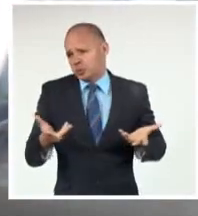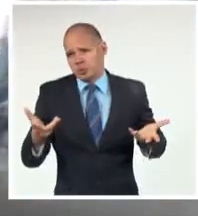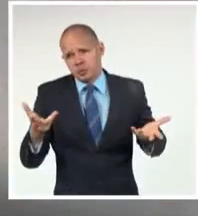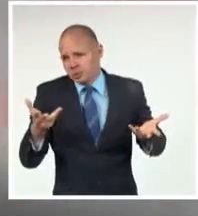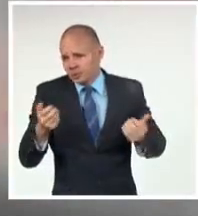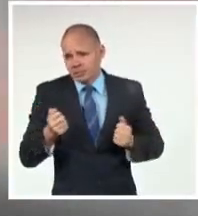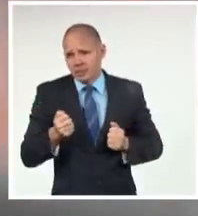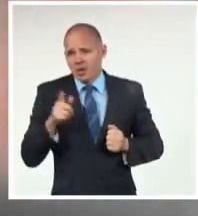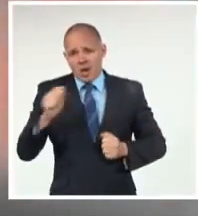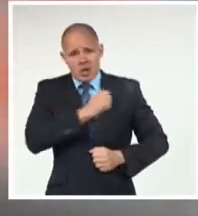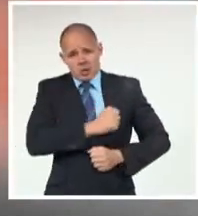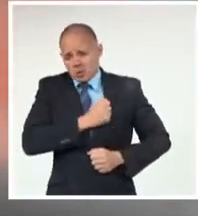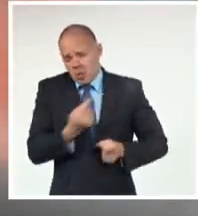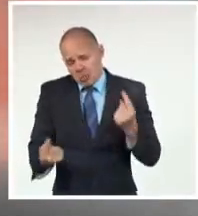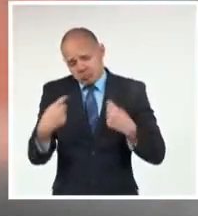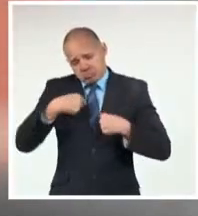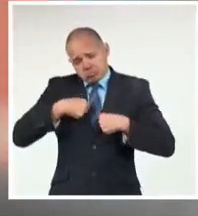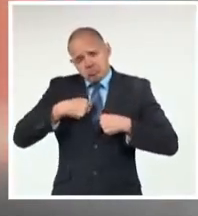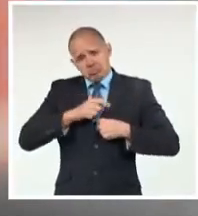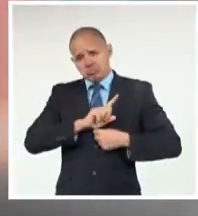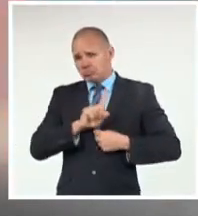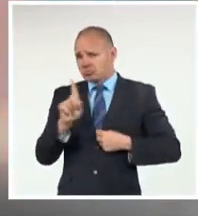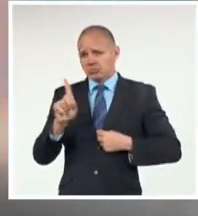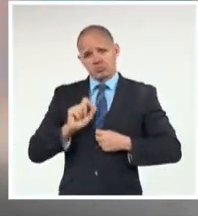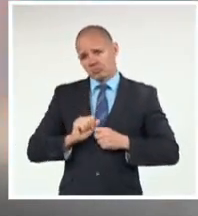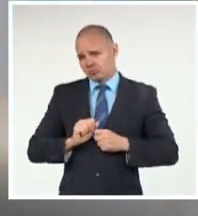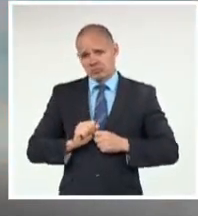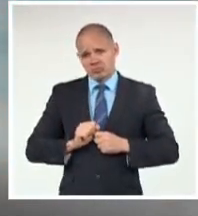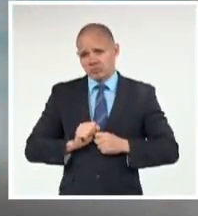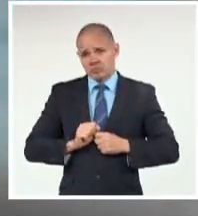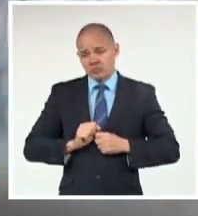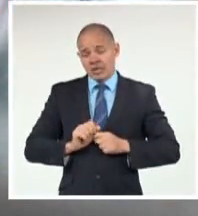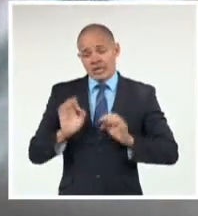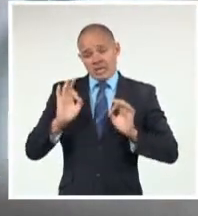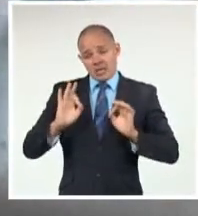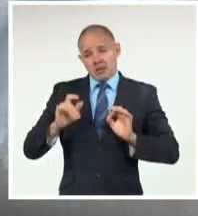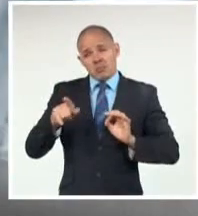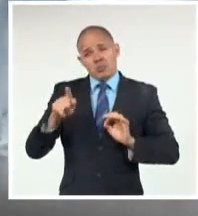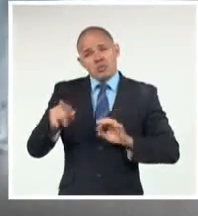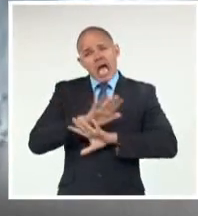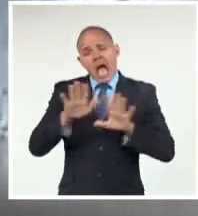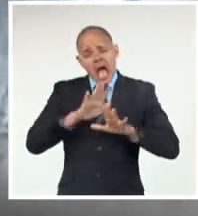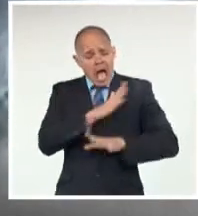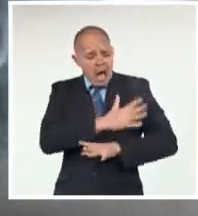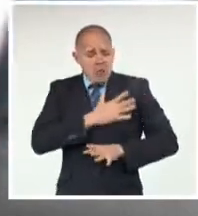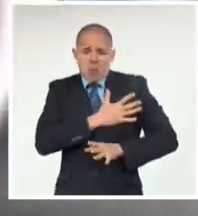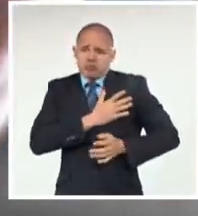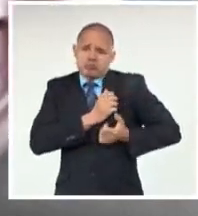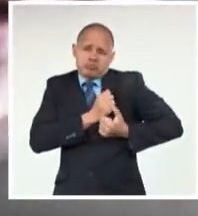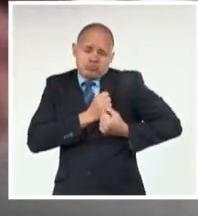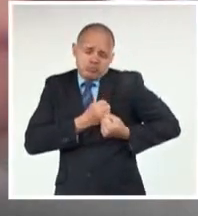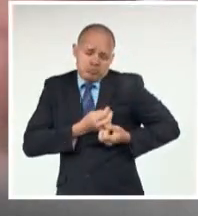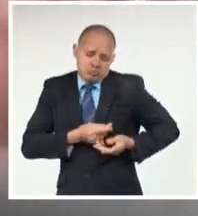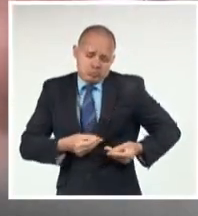Cuando me ofrecieron Con un maestro de guitarra Que se llamaba Nenen Rizzo No se puede